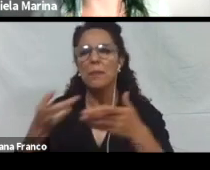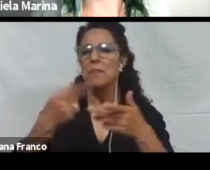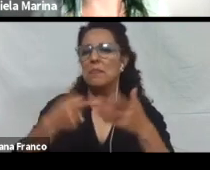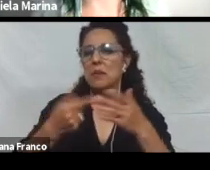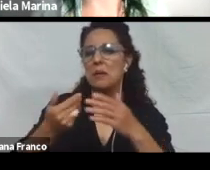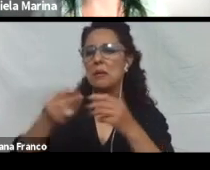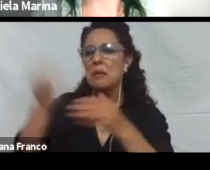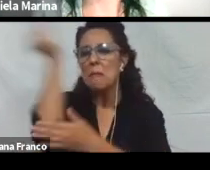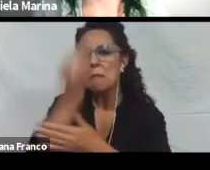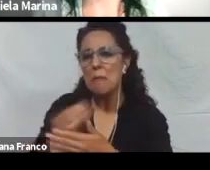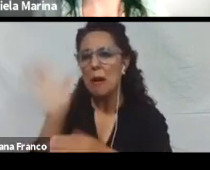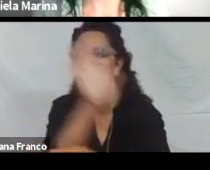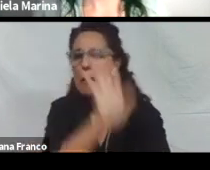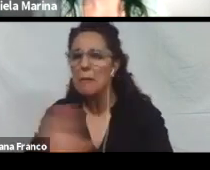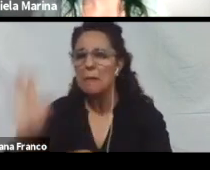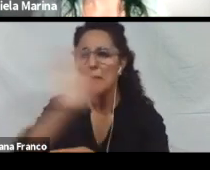conceptuales.